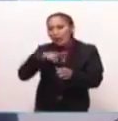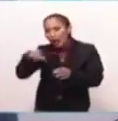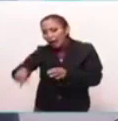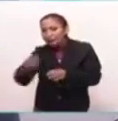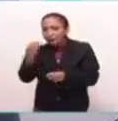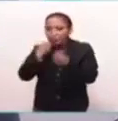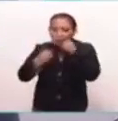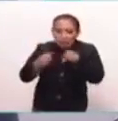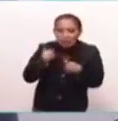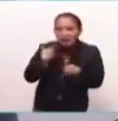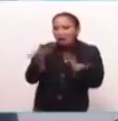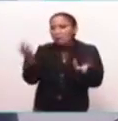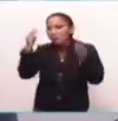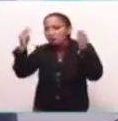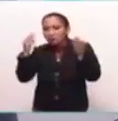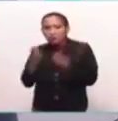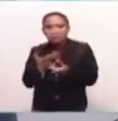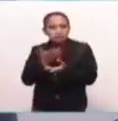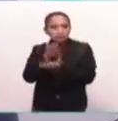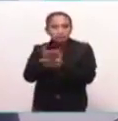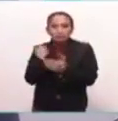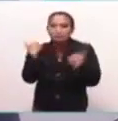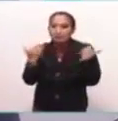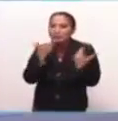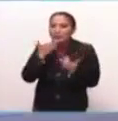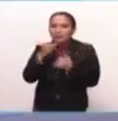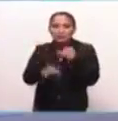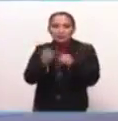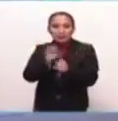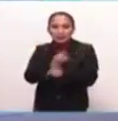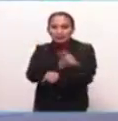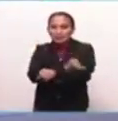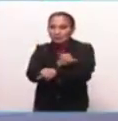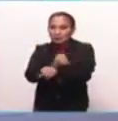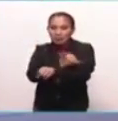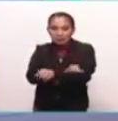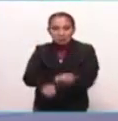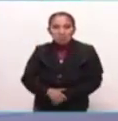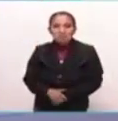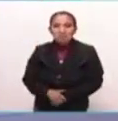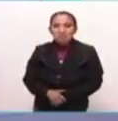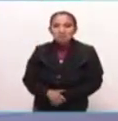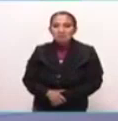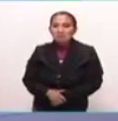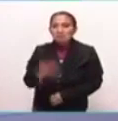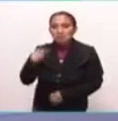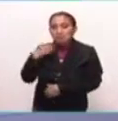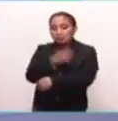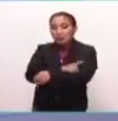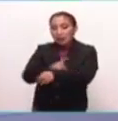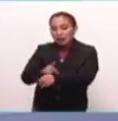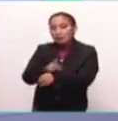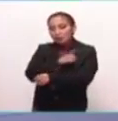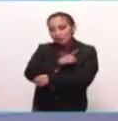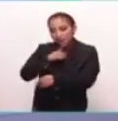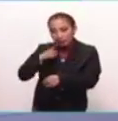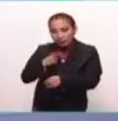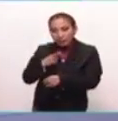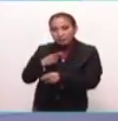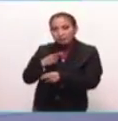antojitos, hay un museo, pueden pasarse un buen fin de semana en Iztapalapa y es una delegación que merece